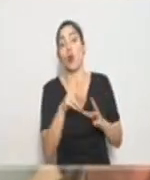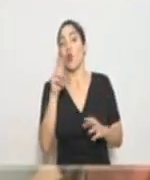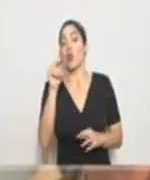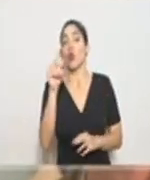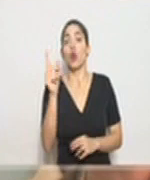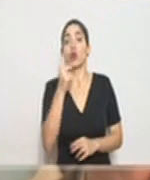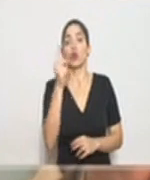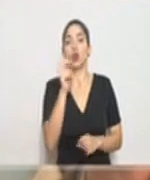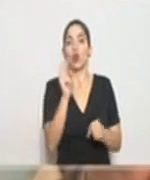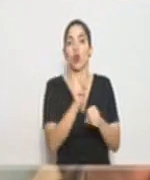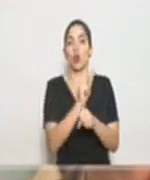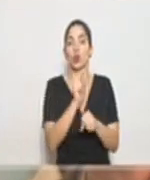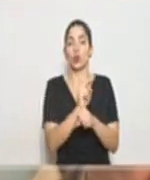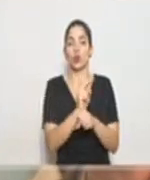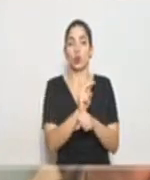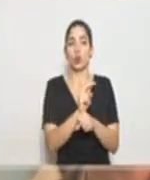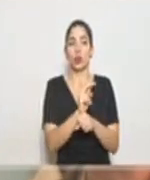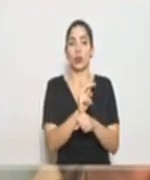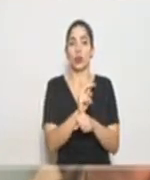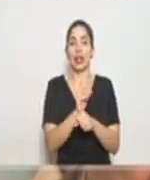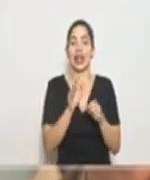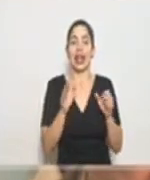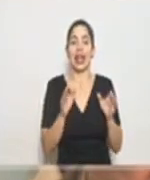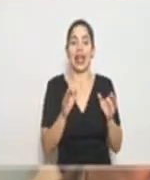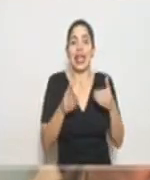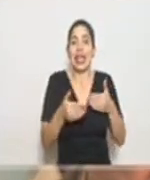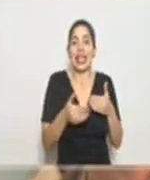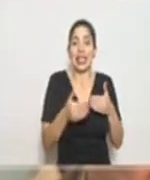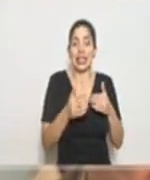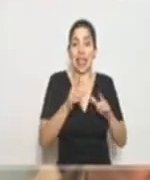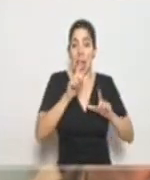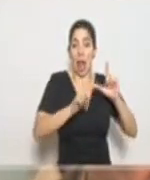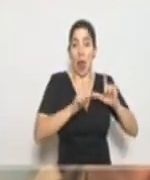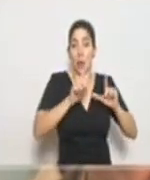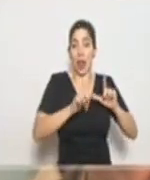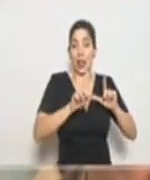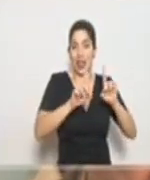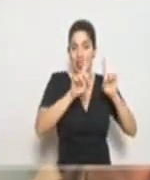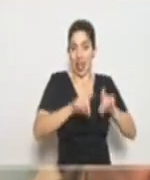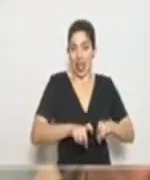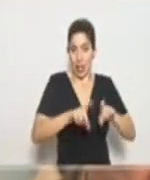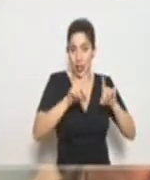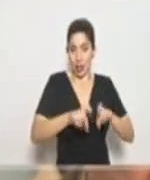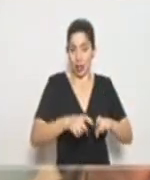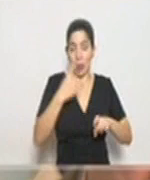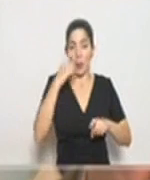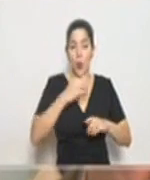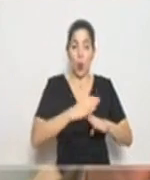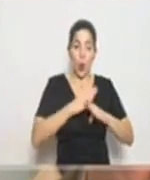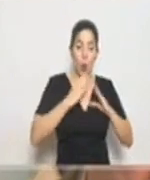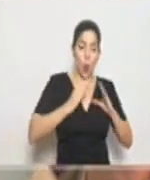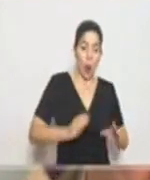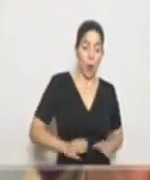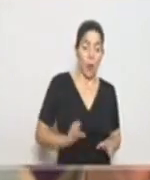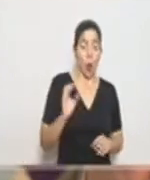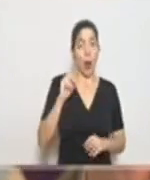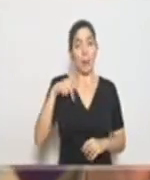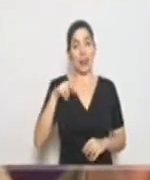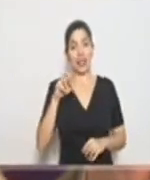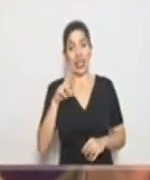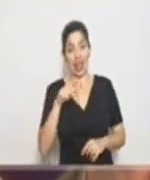sólo han utilizado los kits o las pruebas para hacer el diagnóstico ya sea por anticuerpos o por PCR